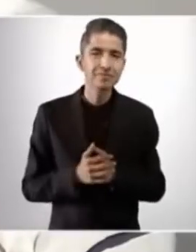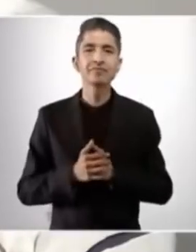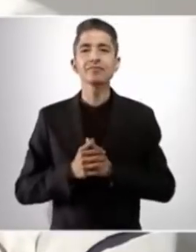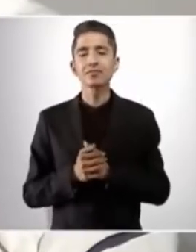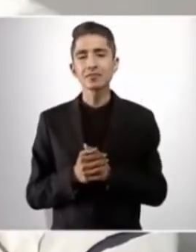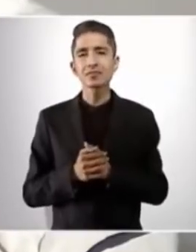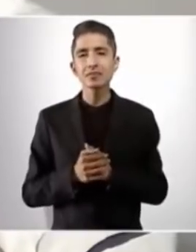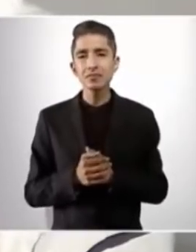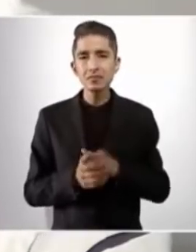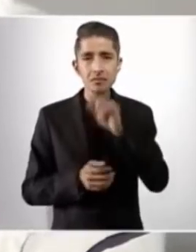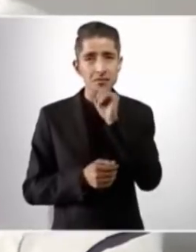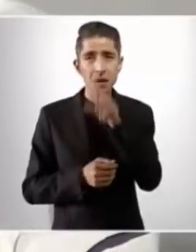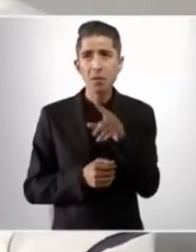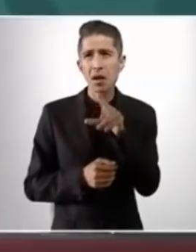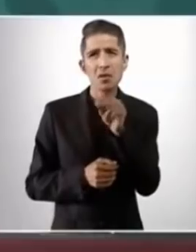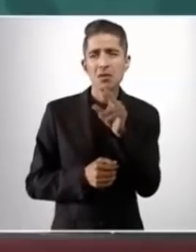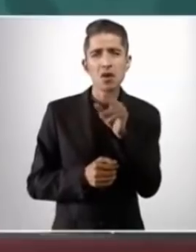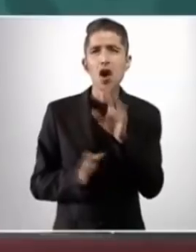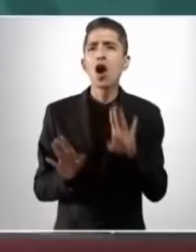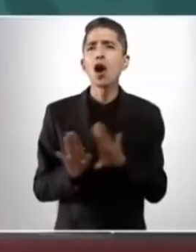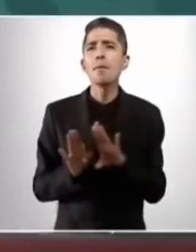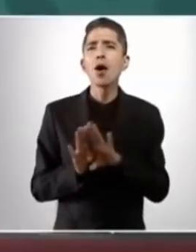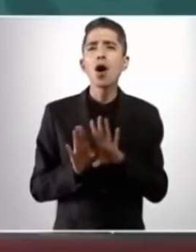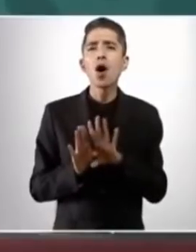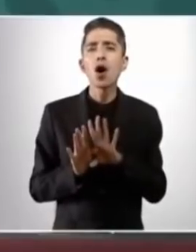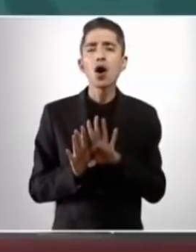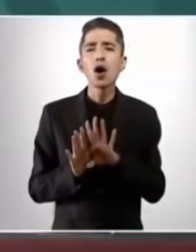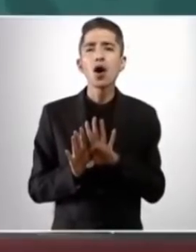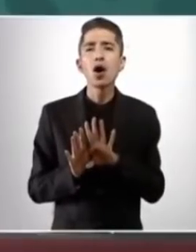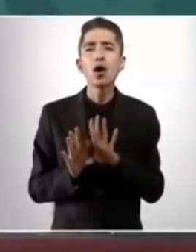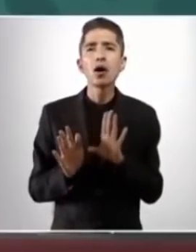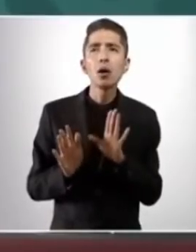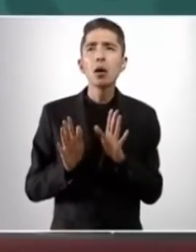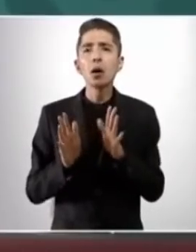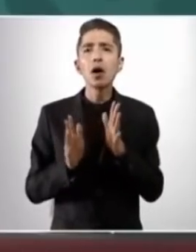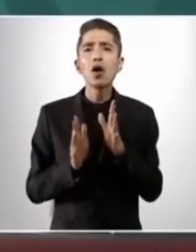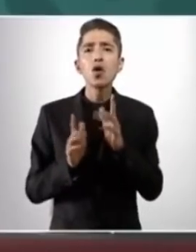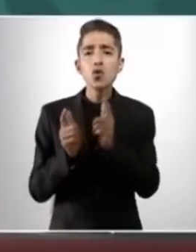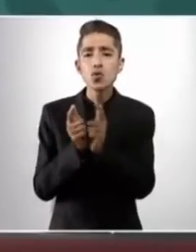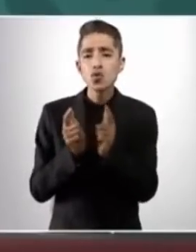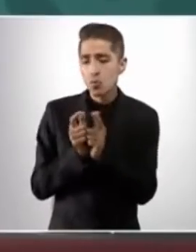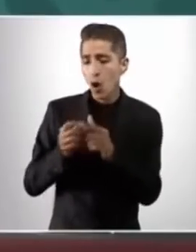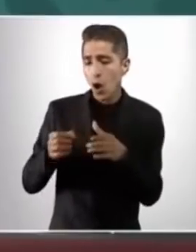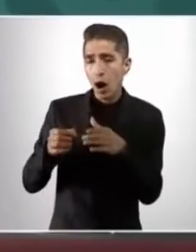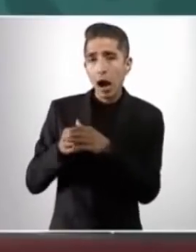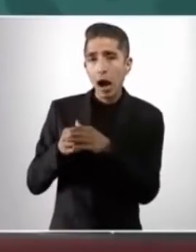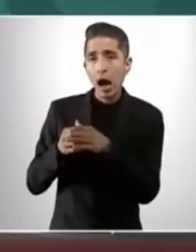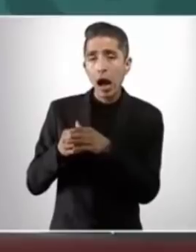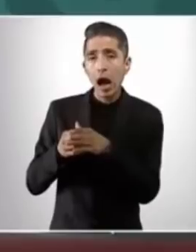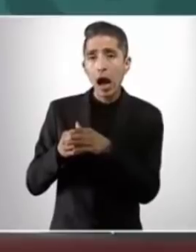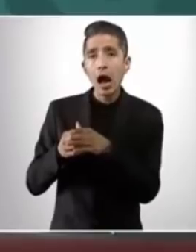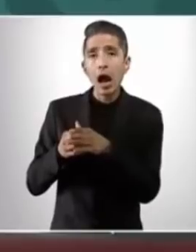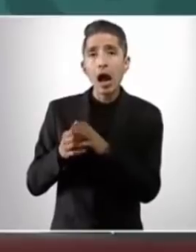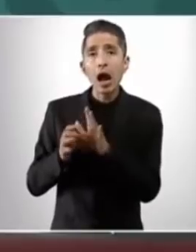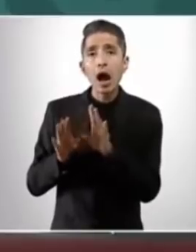la de proteger a un grupo y